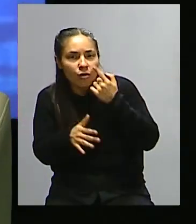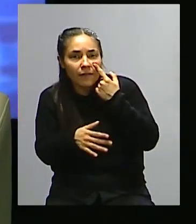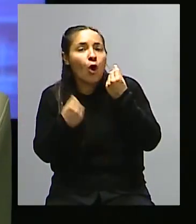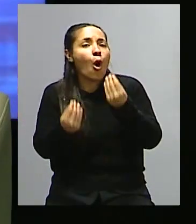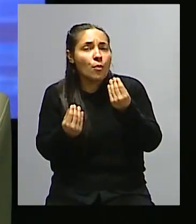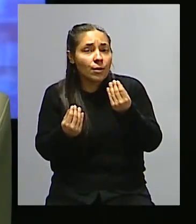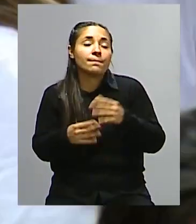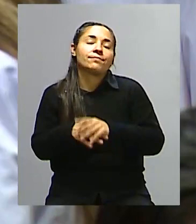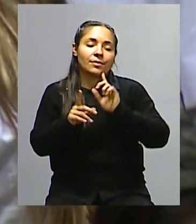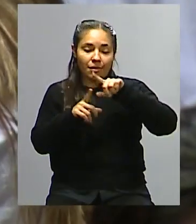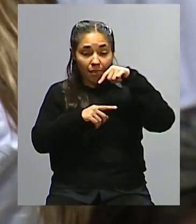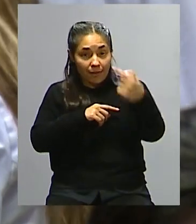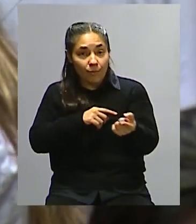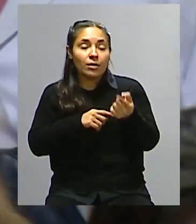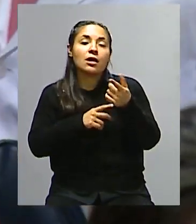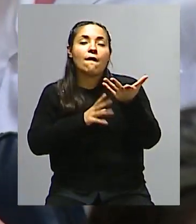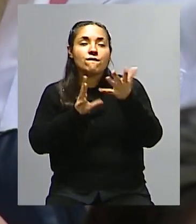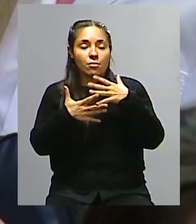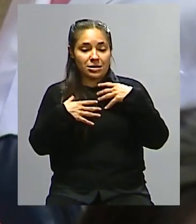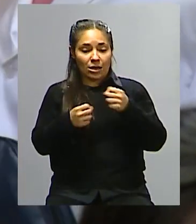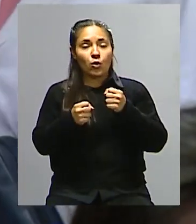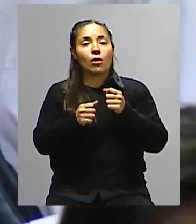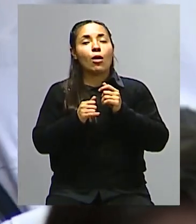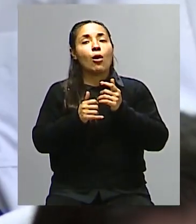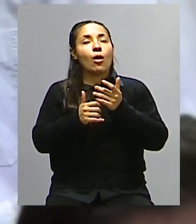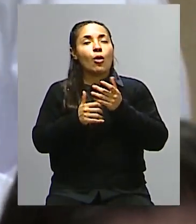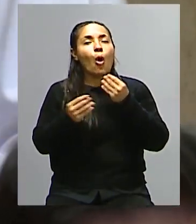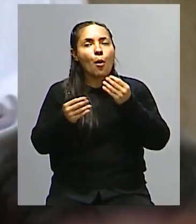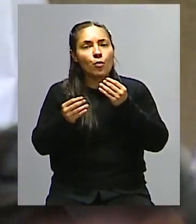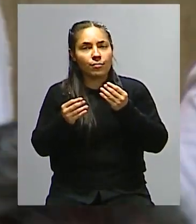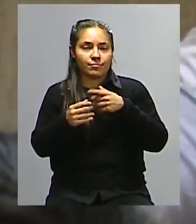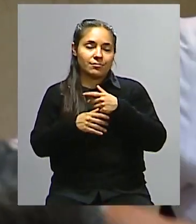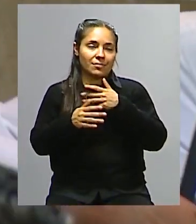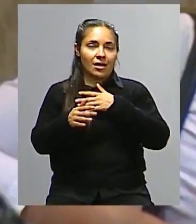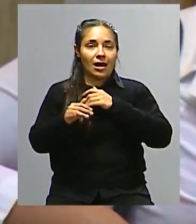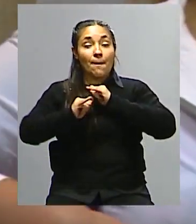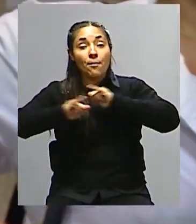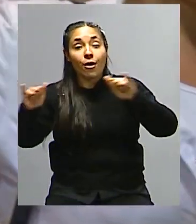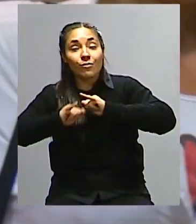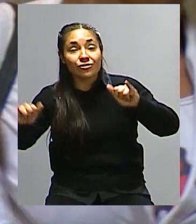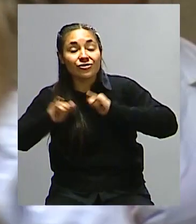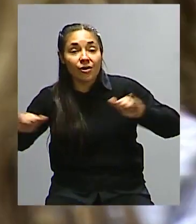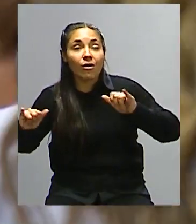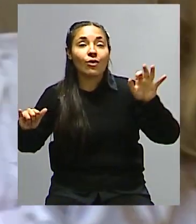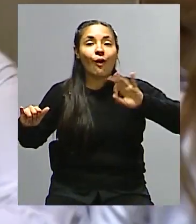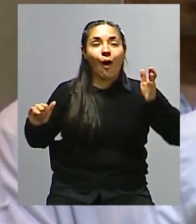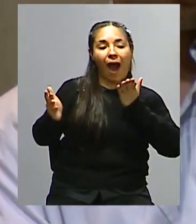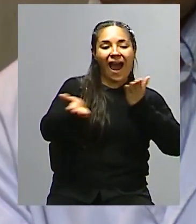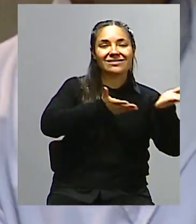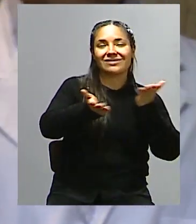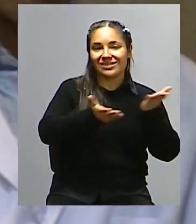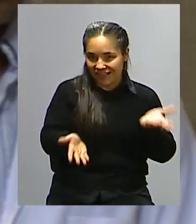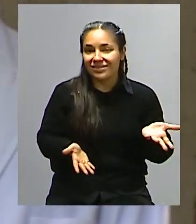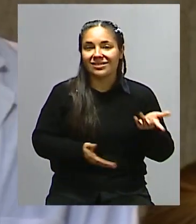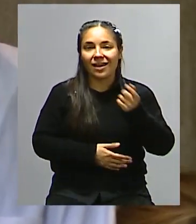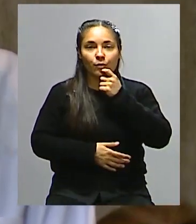la salud para esas personas, ya sea desde la promoción, la prevención o la asistencia. Hospitales y centros de salud serían asistencia, luego